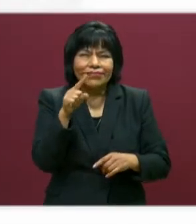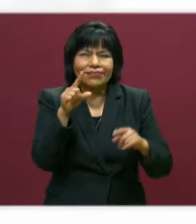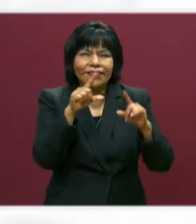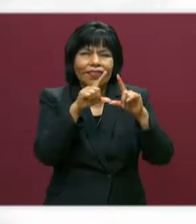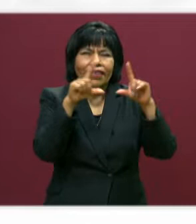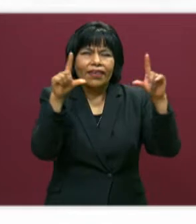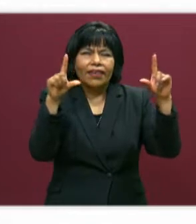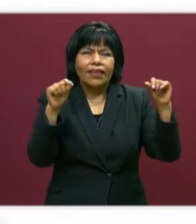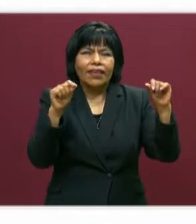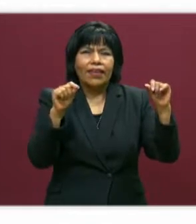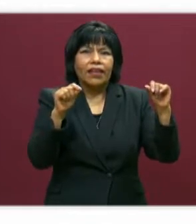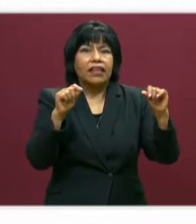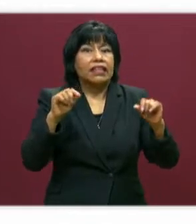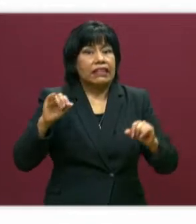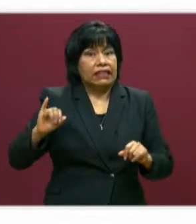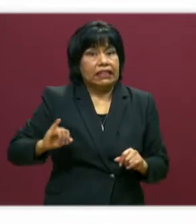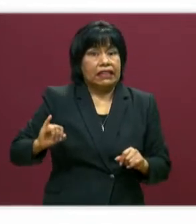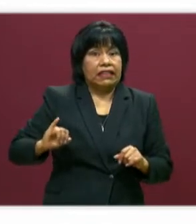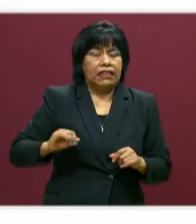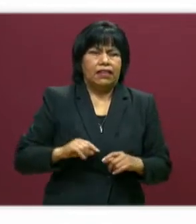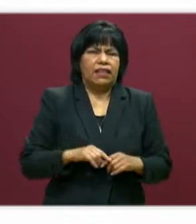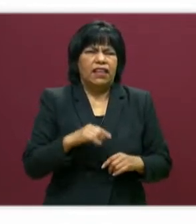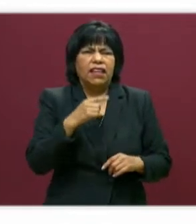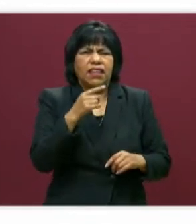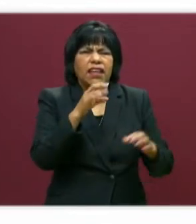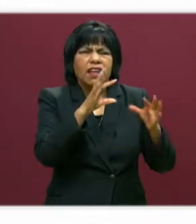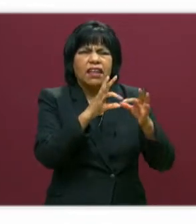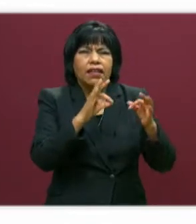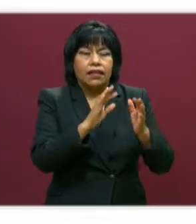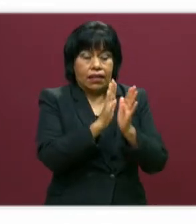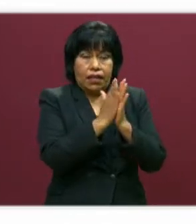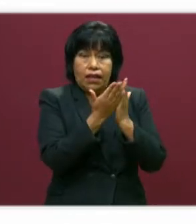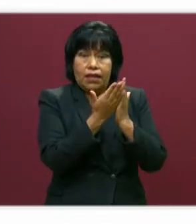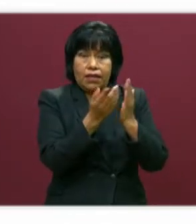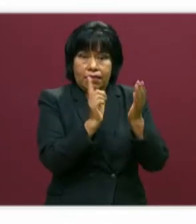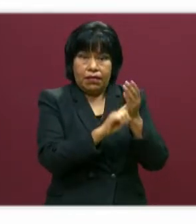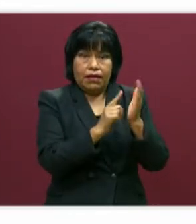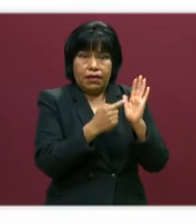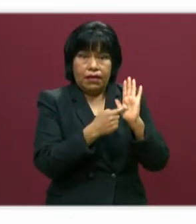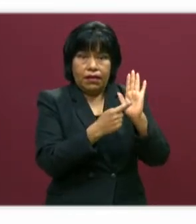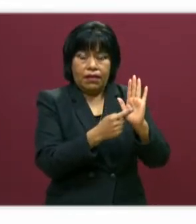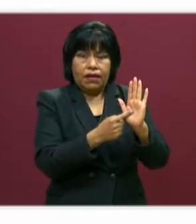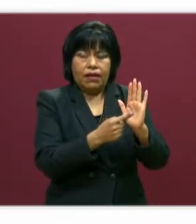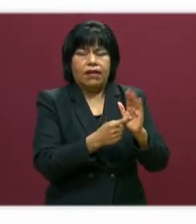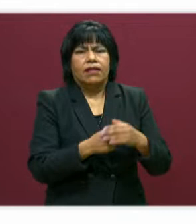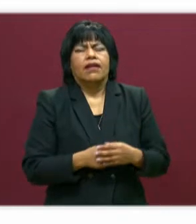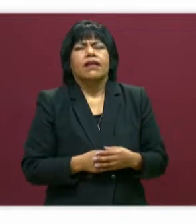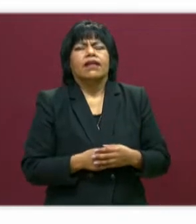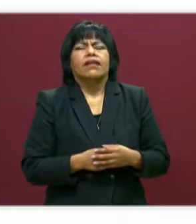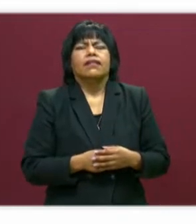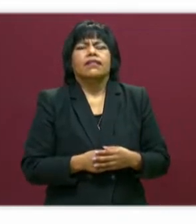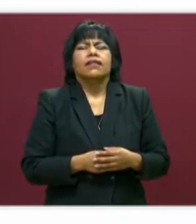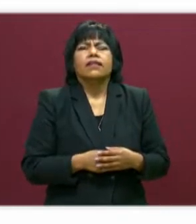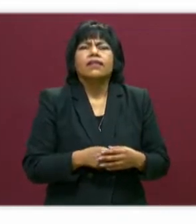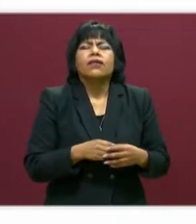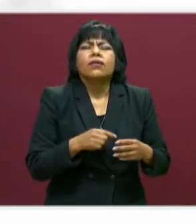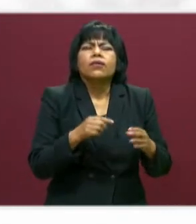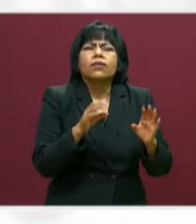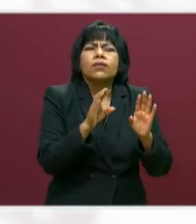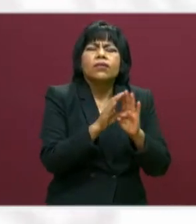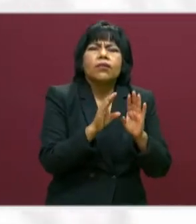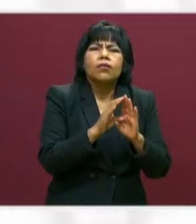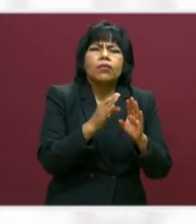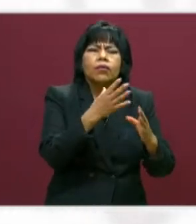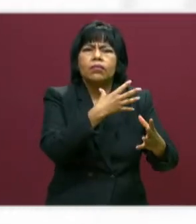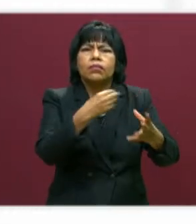interesante. Fíjate que dice, eso viene en este libro, en el que llamen La educación está desnuda, cómo la